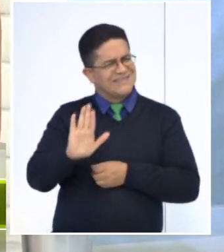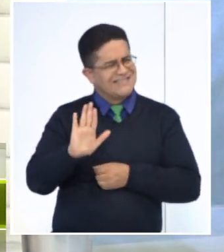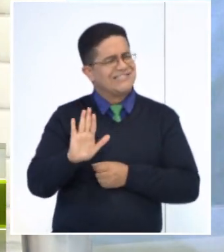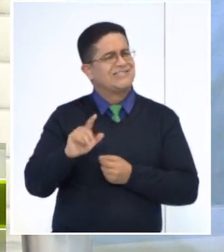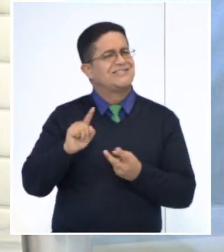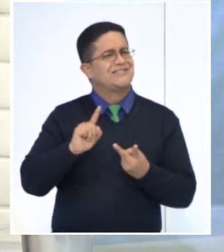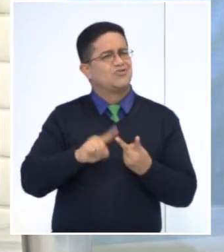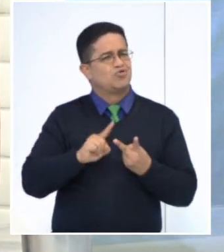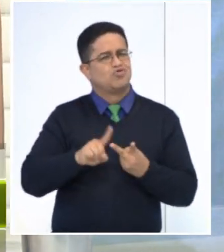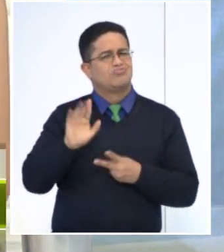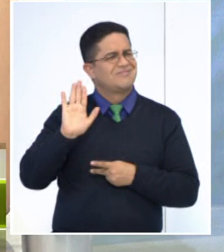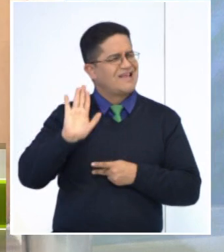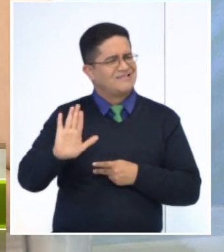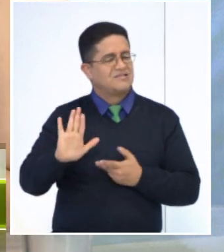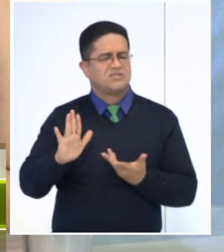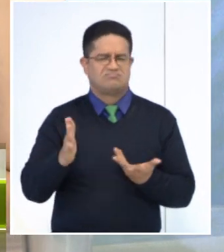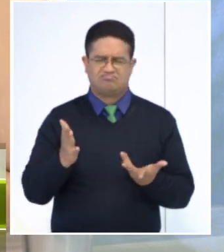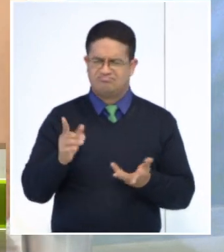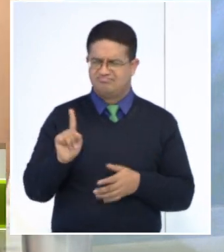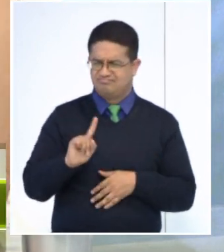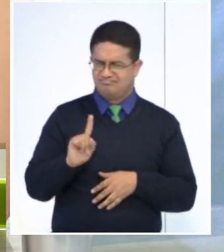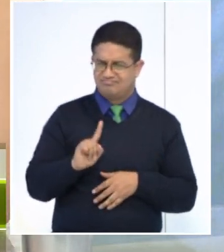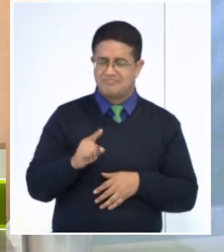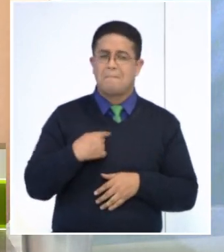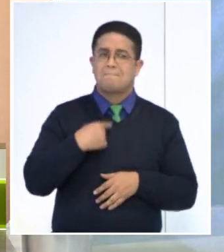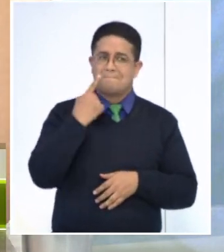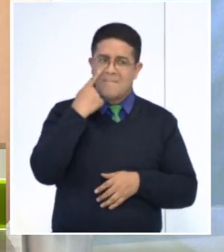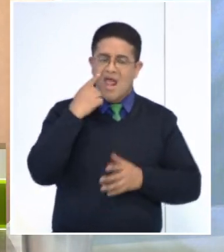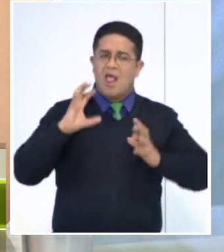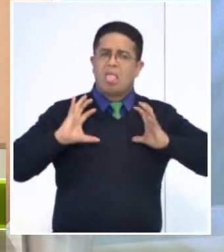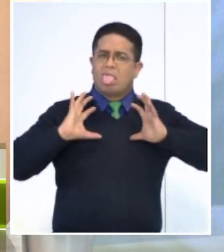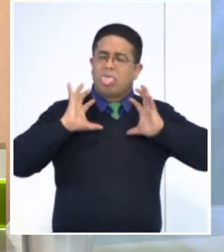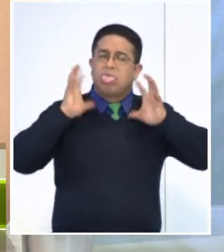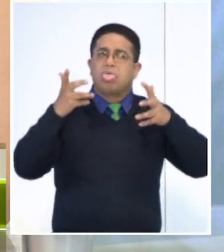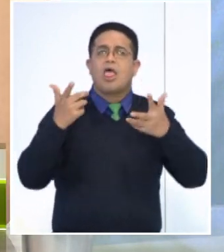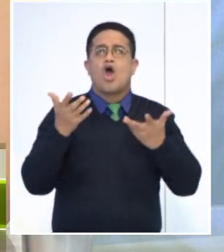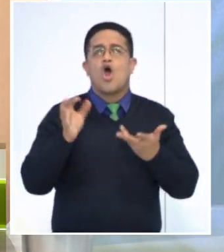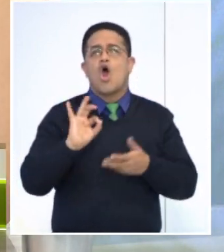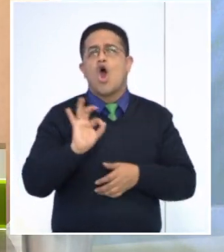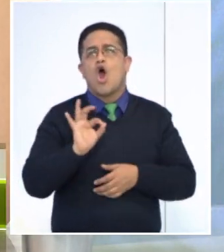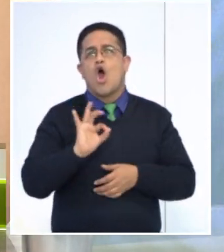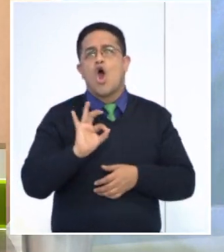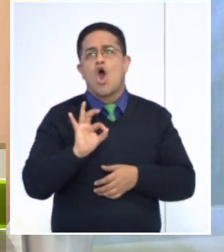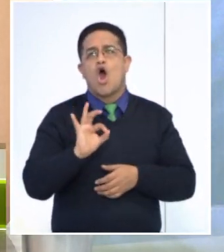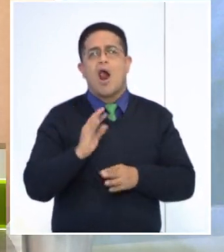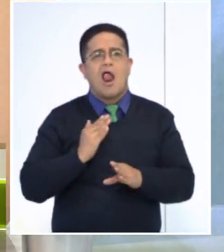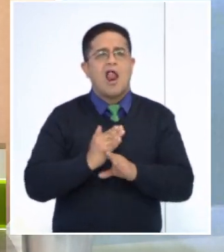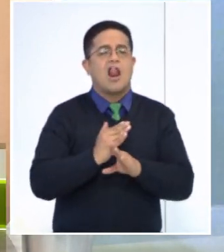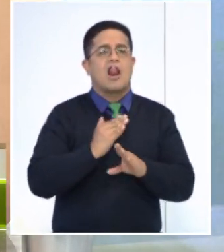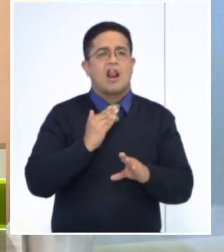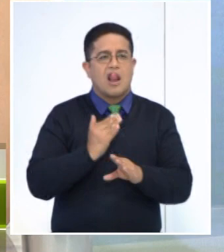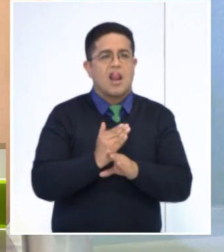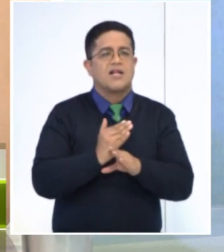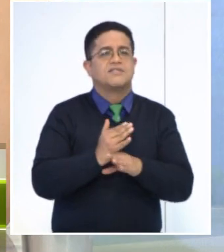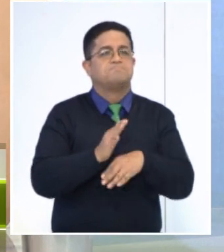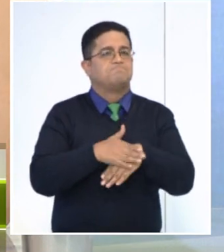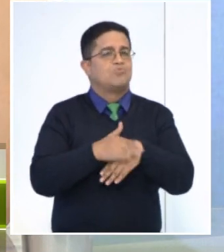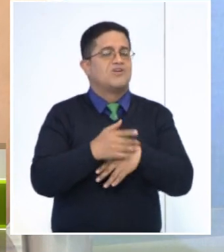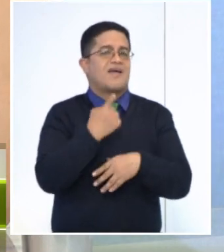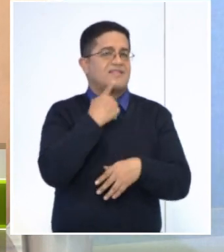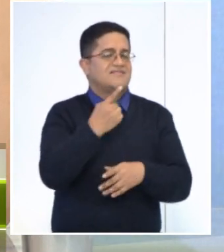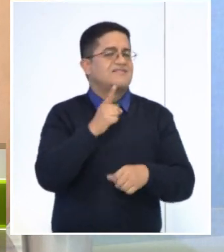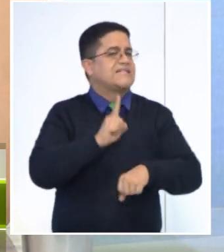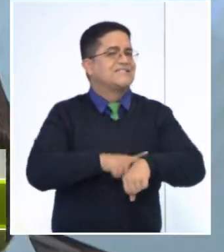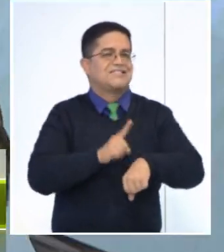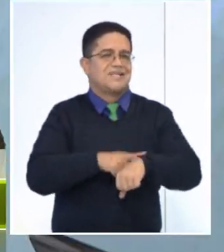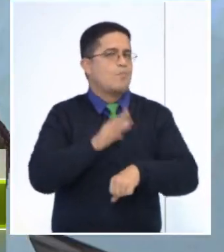actividades y así las voy a hacer. Pero resulta que bien estresado todo el día o que no cumplen con las pautas completas y que consideran que es que el tiempo no alcanza.